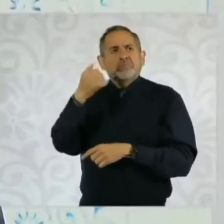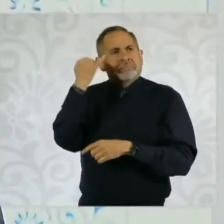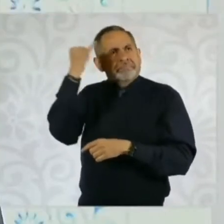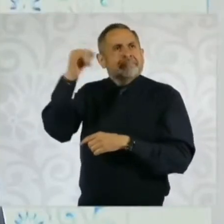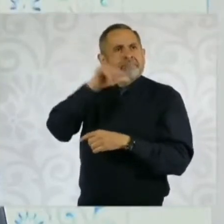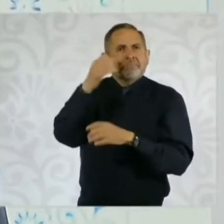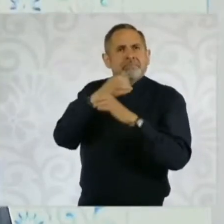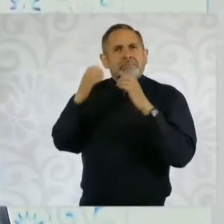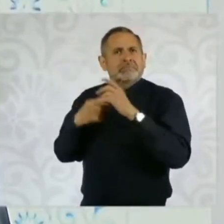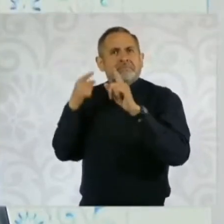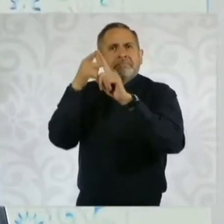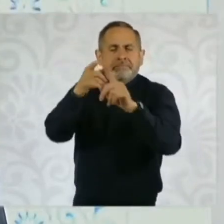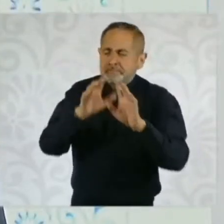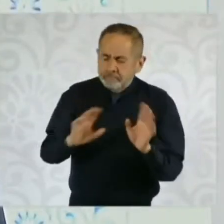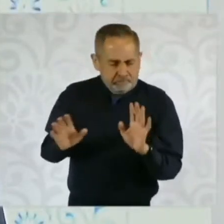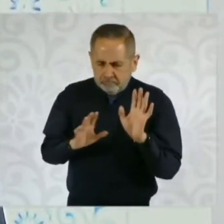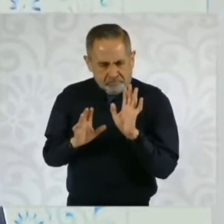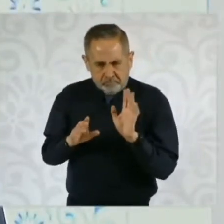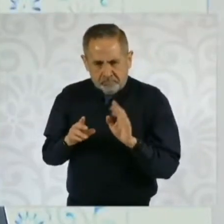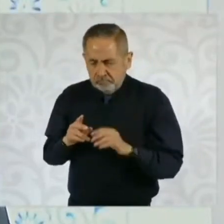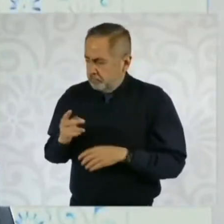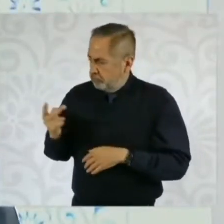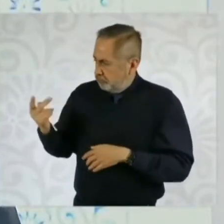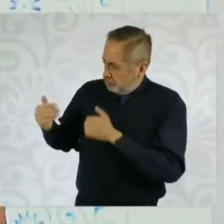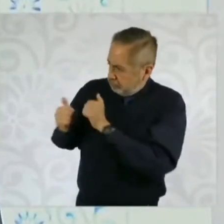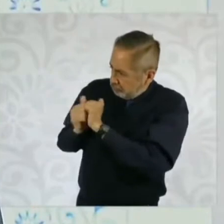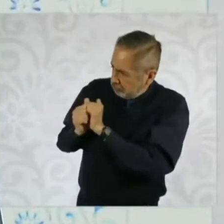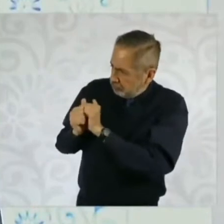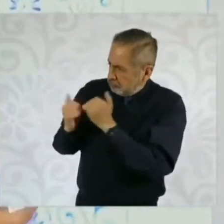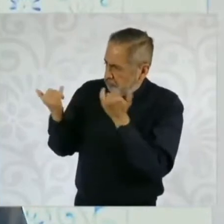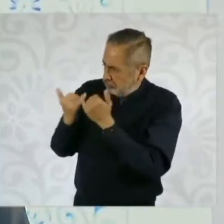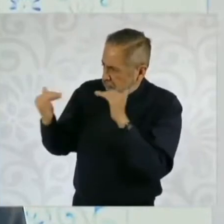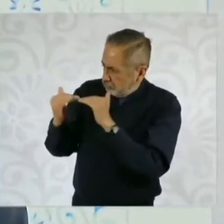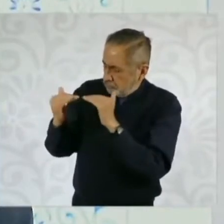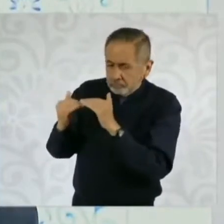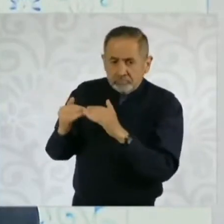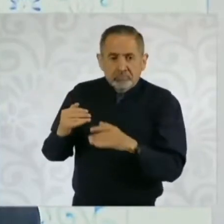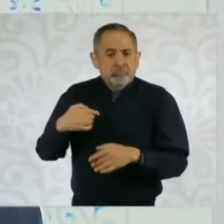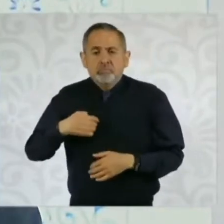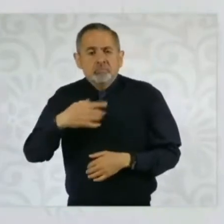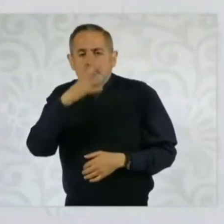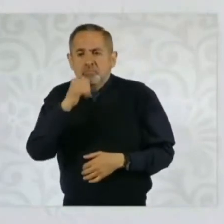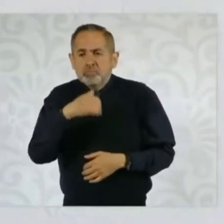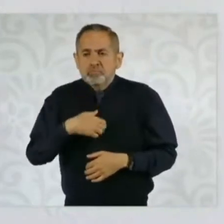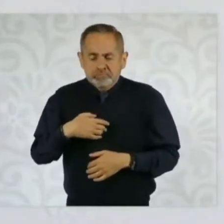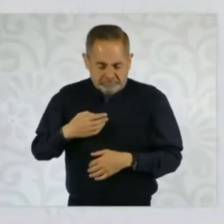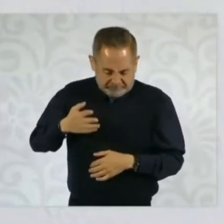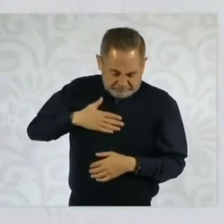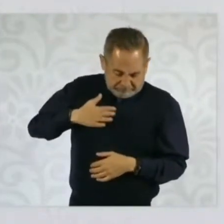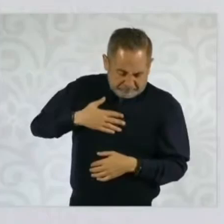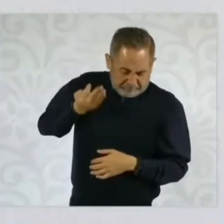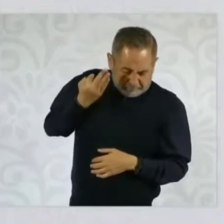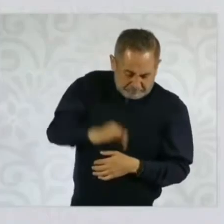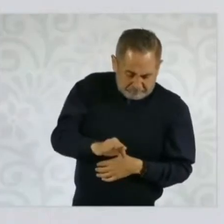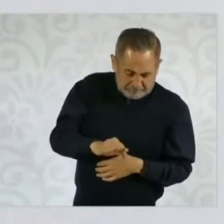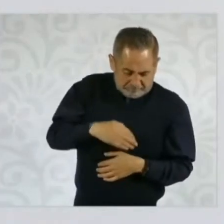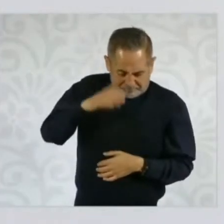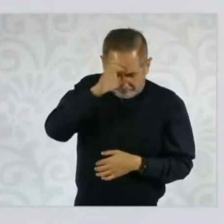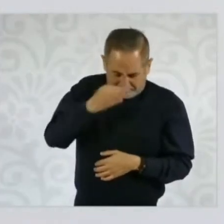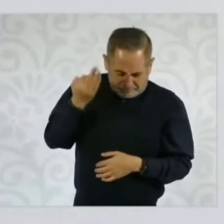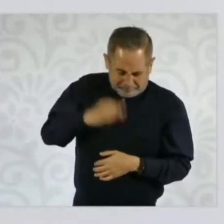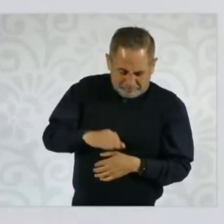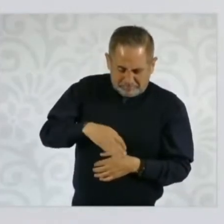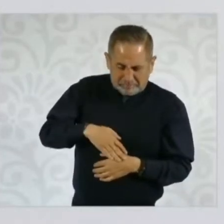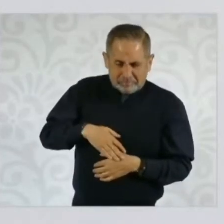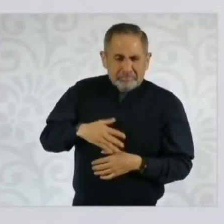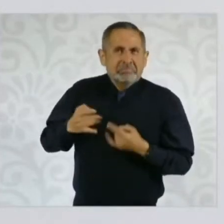el voto popular y estaríamos traicionándonos a nosotros mismos, a nuestra conciencia,